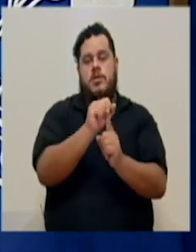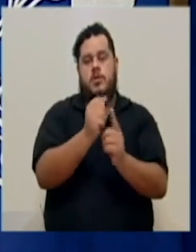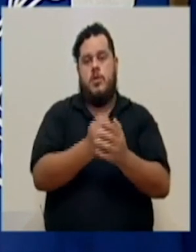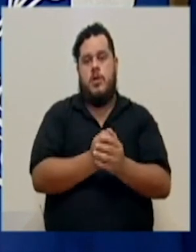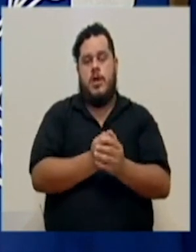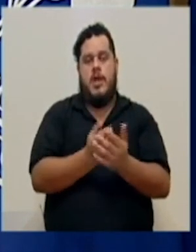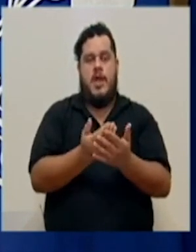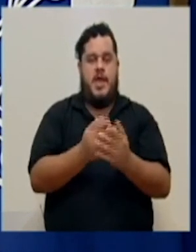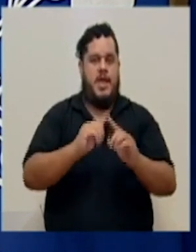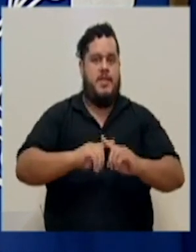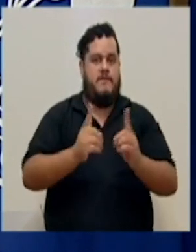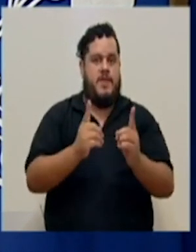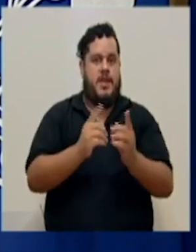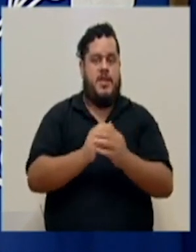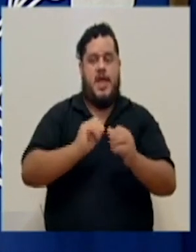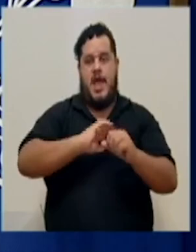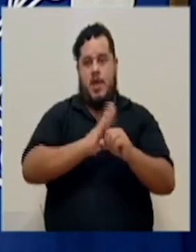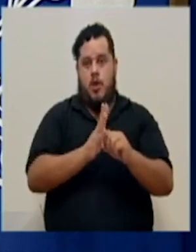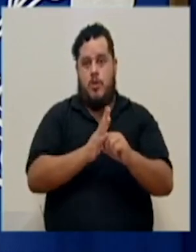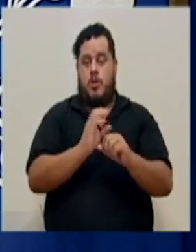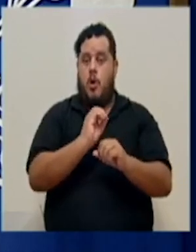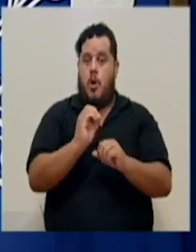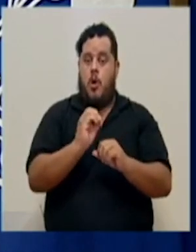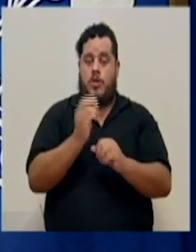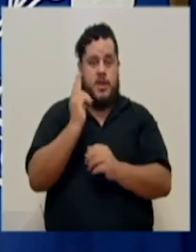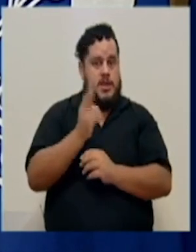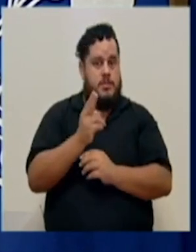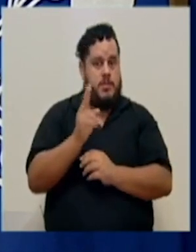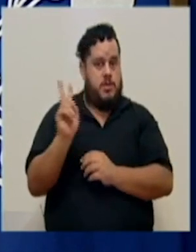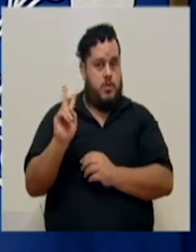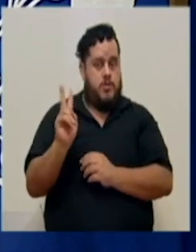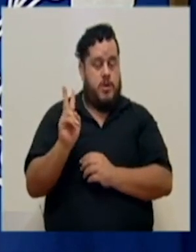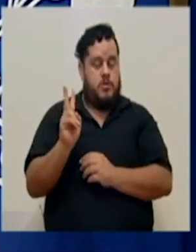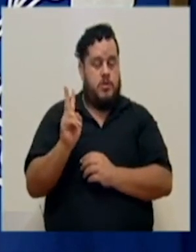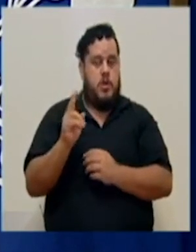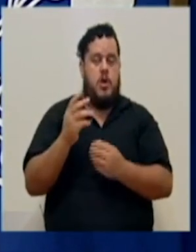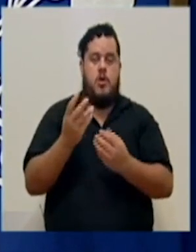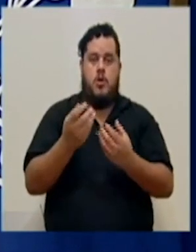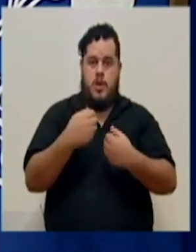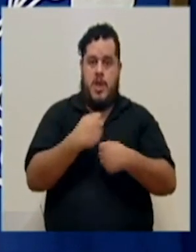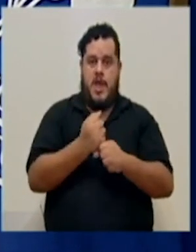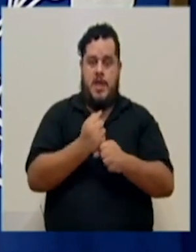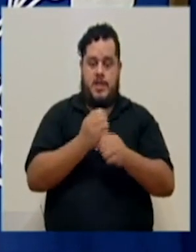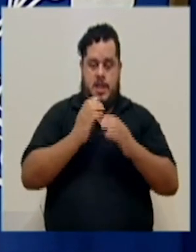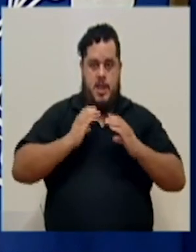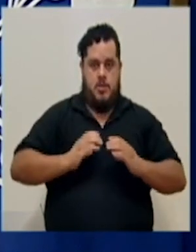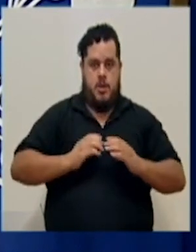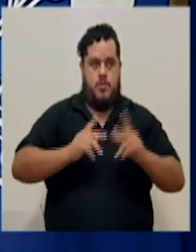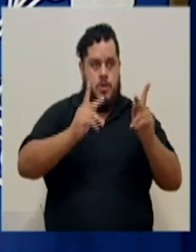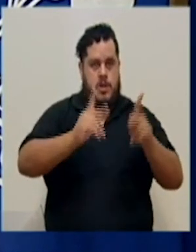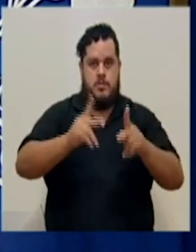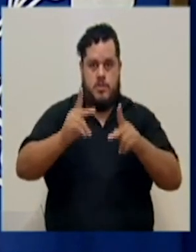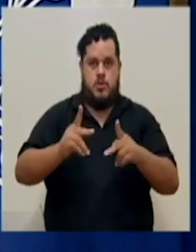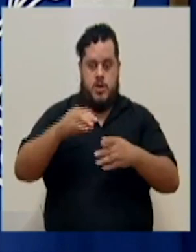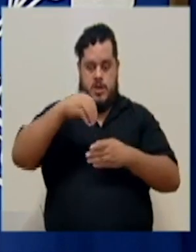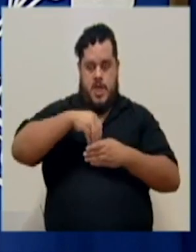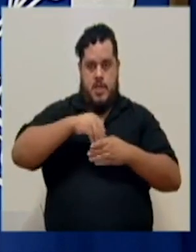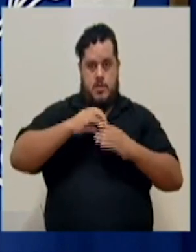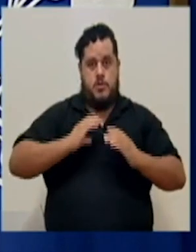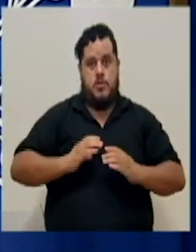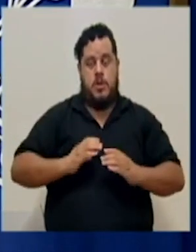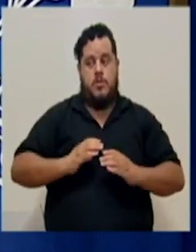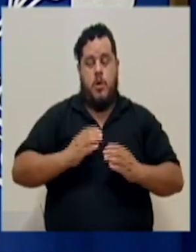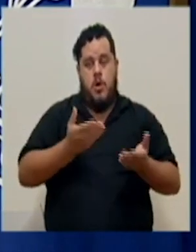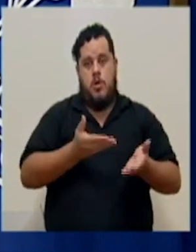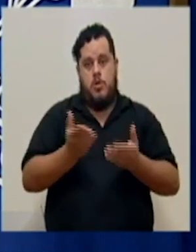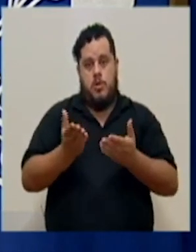bien ajena al COVID o si es el mismo virus lo que provoca en el cuerpo de las personas, en el organismo, lo que